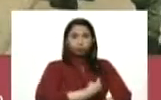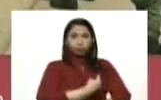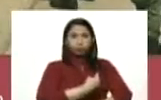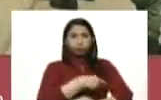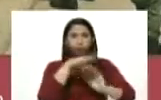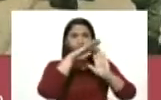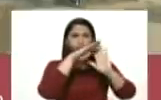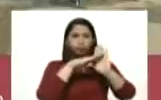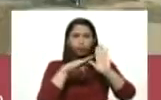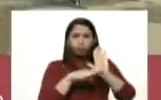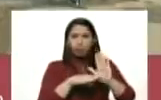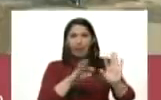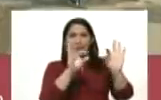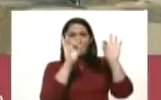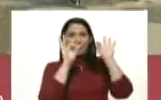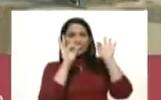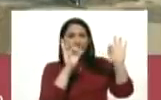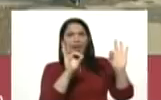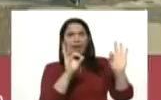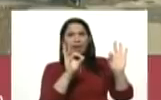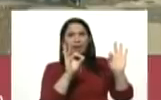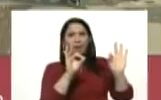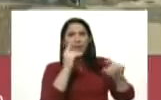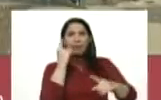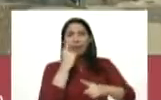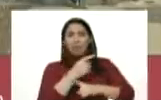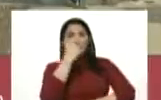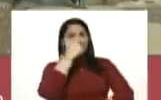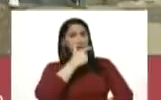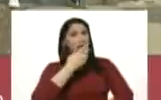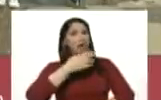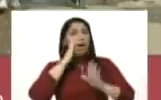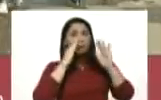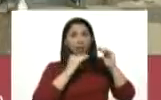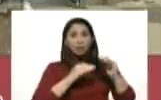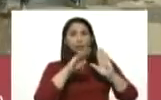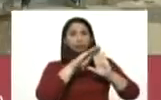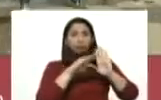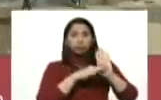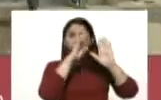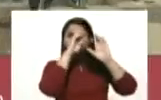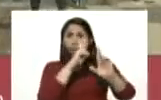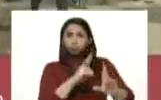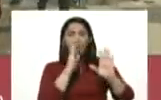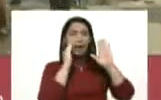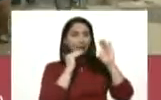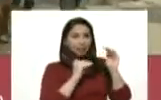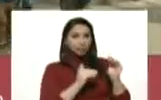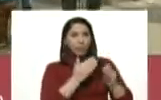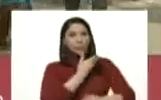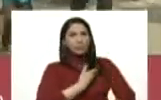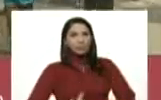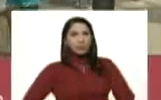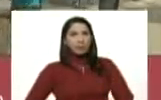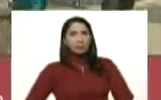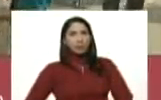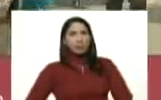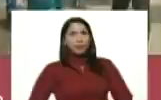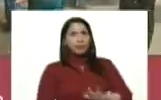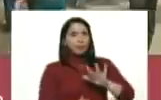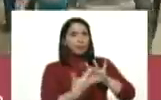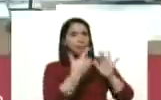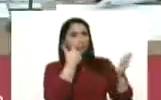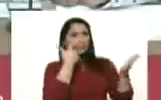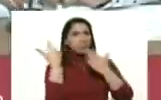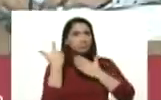muy especiales y muy rigurosos que estamos atendiendo y cumpliendo con mucha atención, presidente. Le devuelvo el